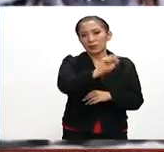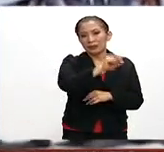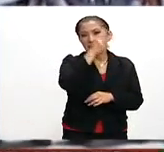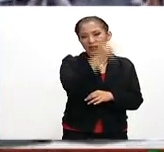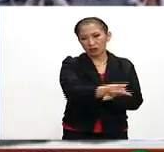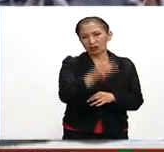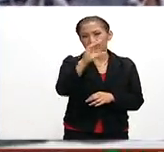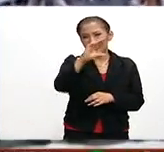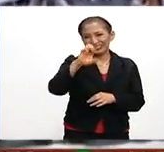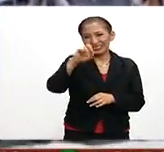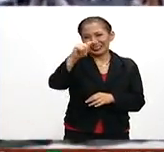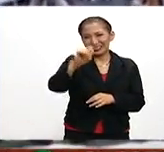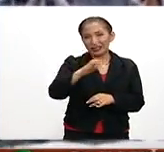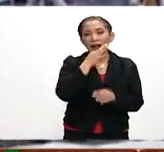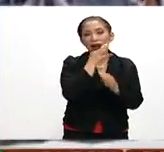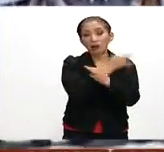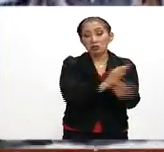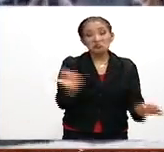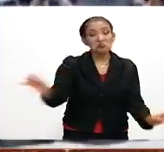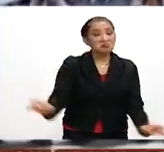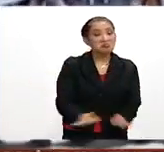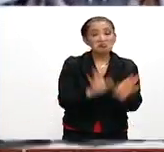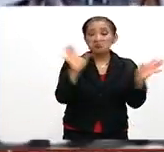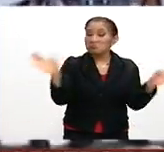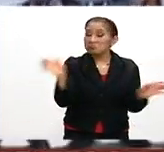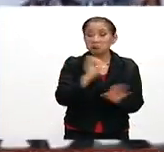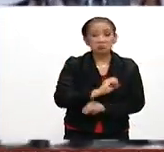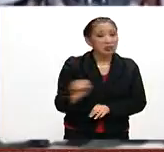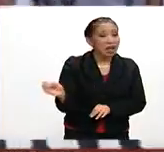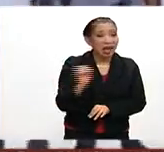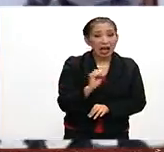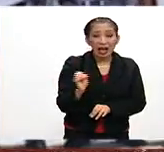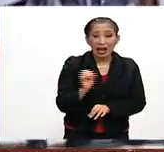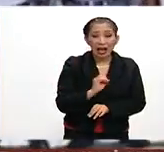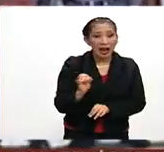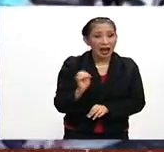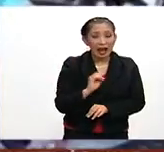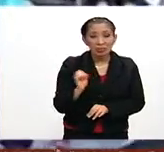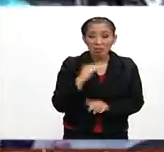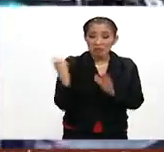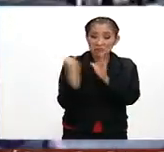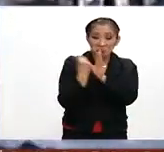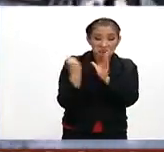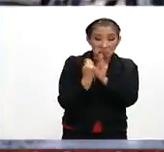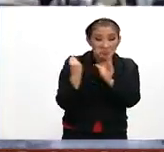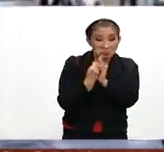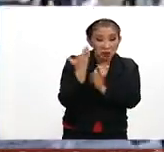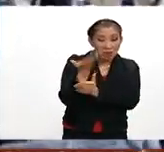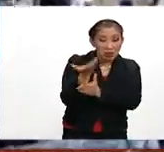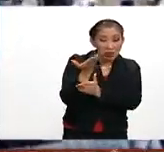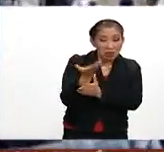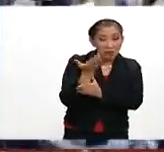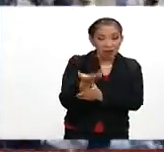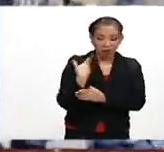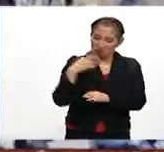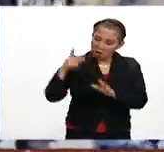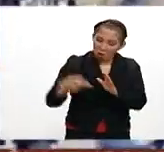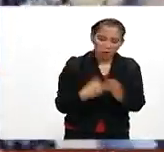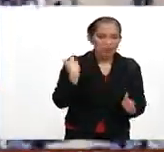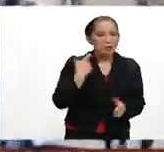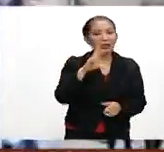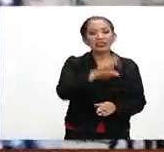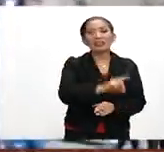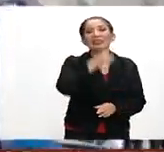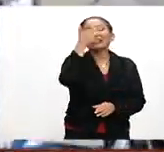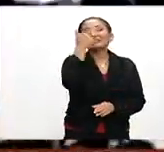la coordinadora anunció en caso de que no sean, no les den respuesta a sus demandas, reactivarían los